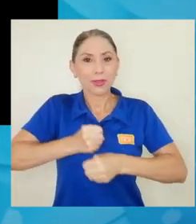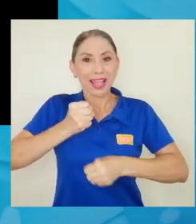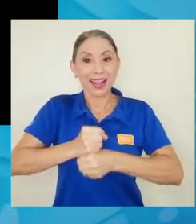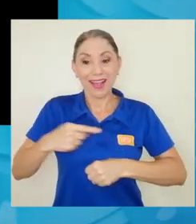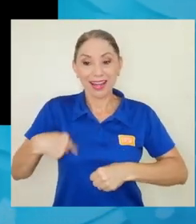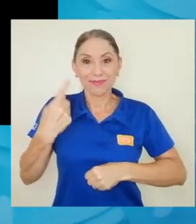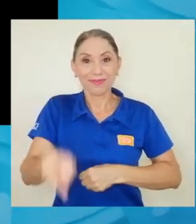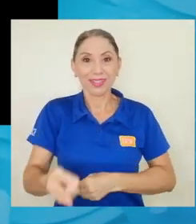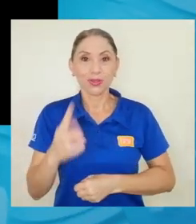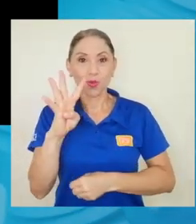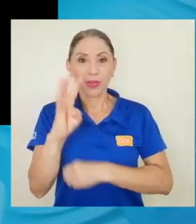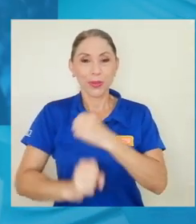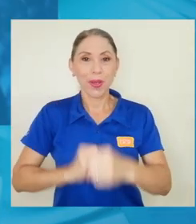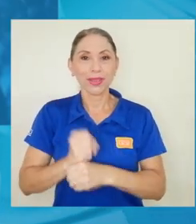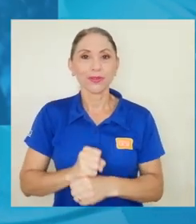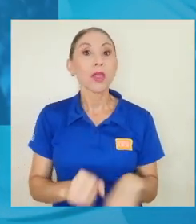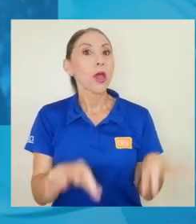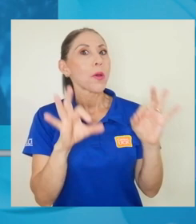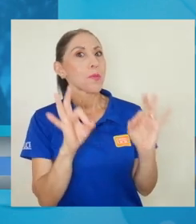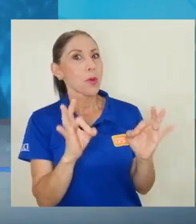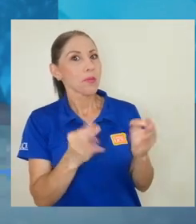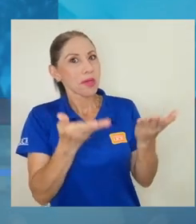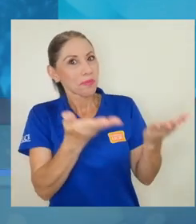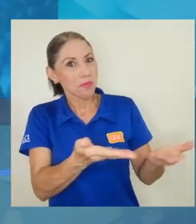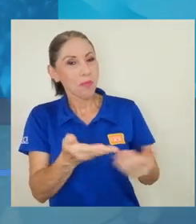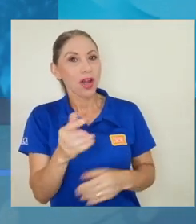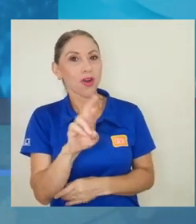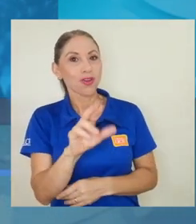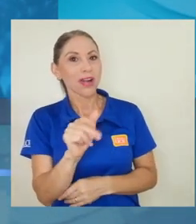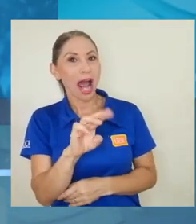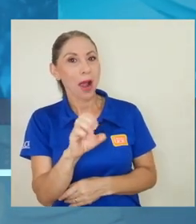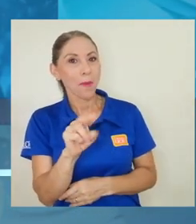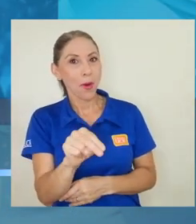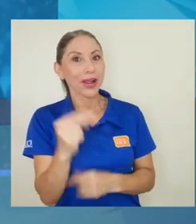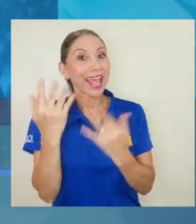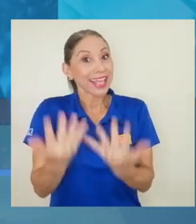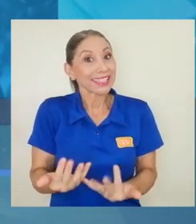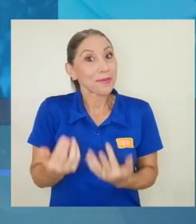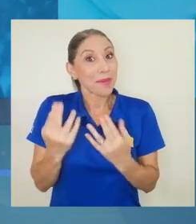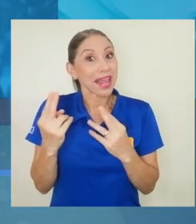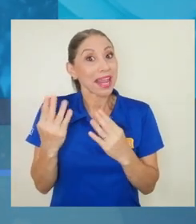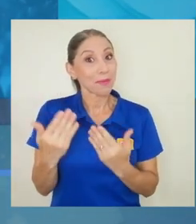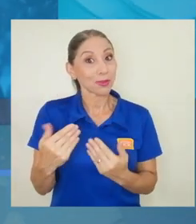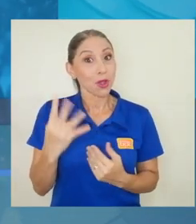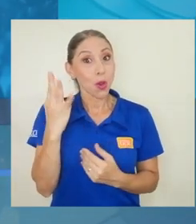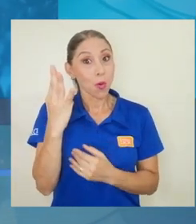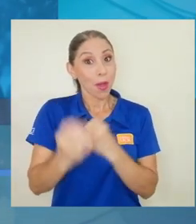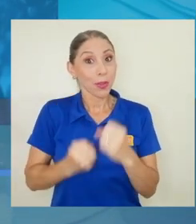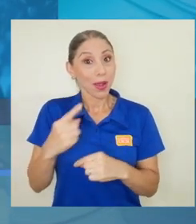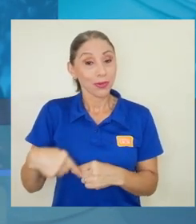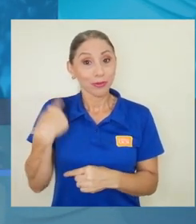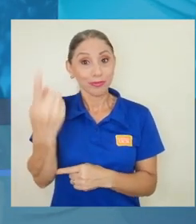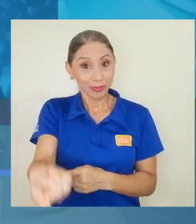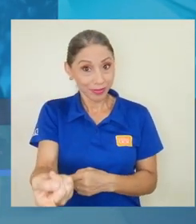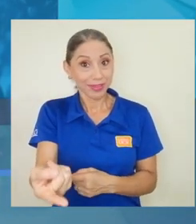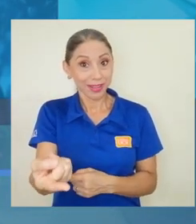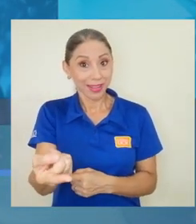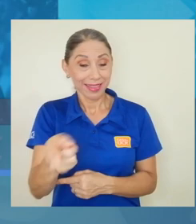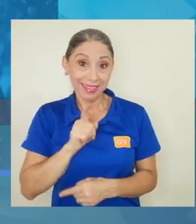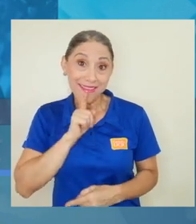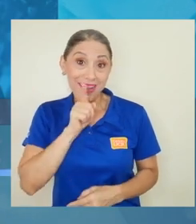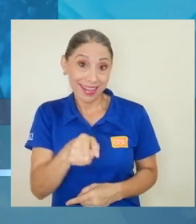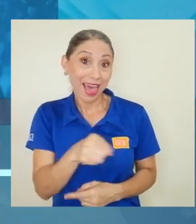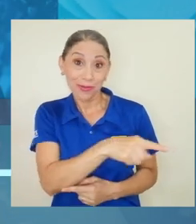años de administración. Muy bien. Bueno, Ramón, esperemos que en los cuatro años que les queda por delante, de verdad, hayan ustedes,